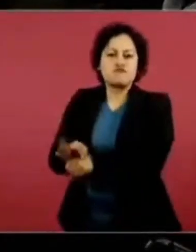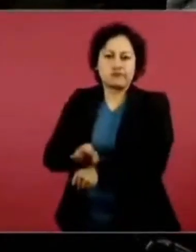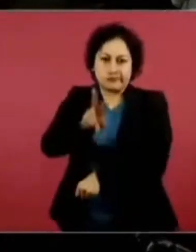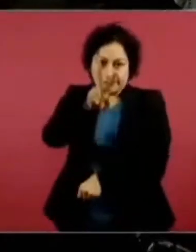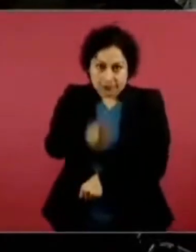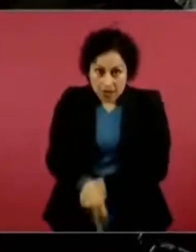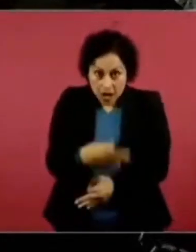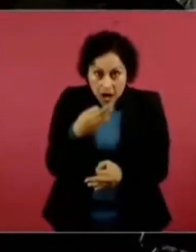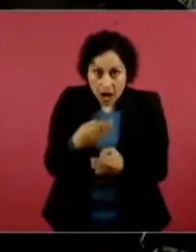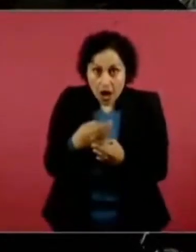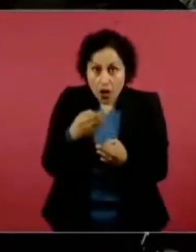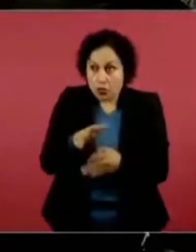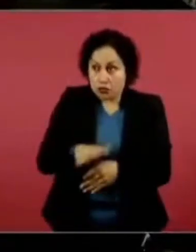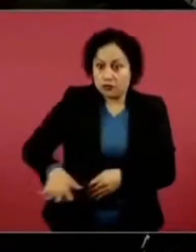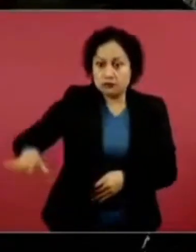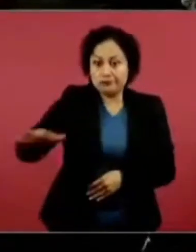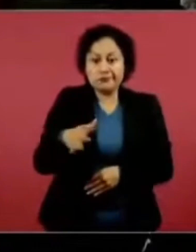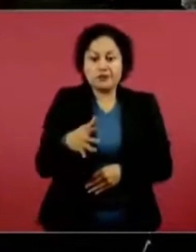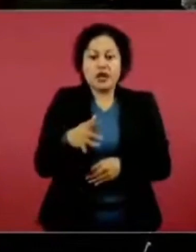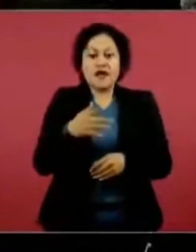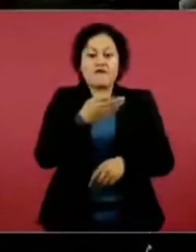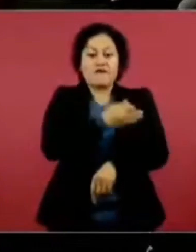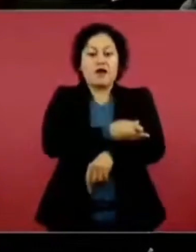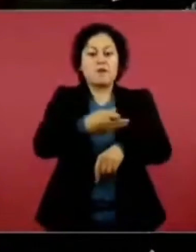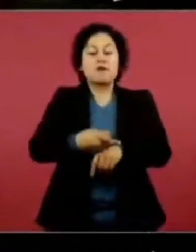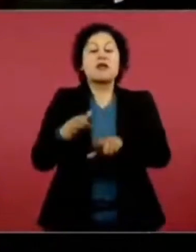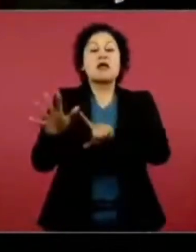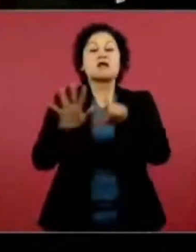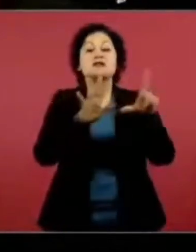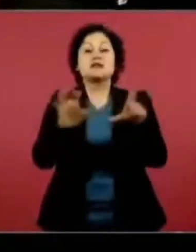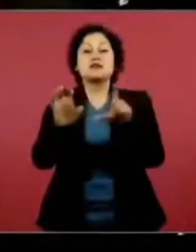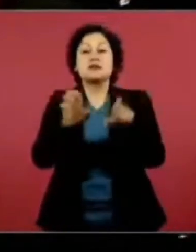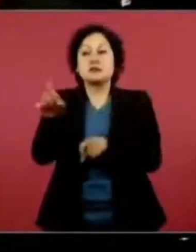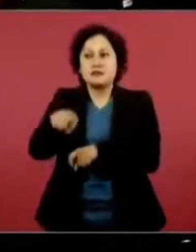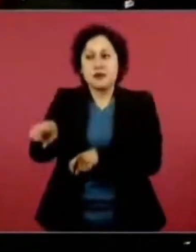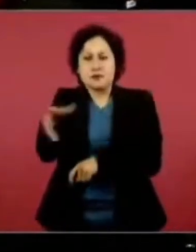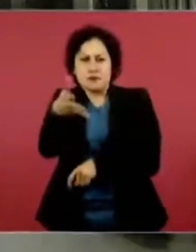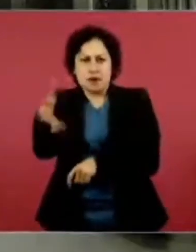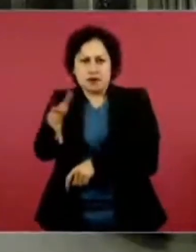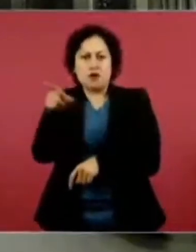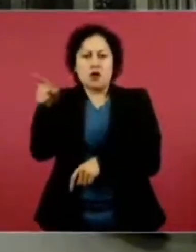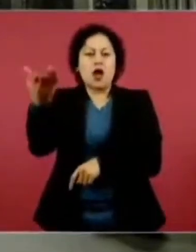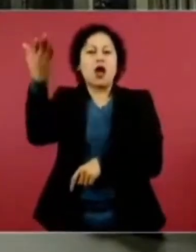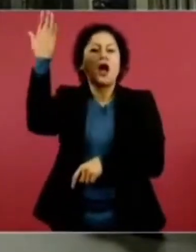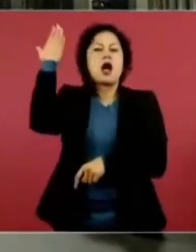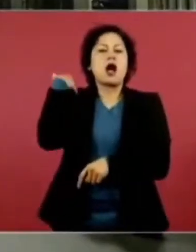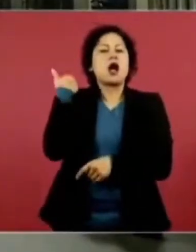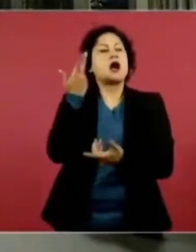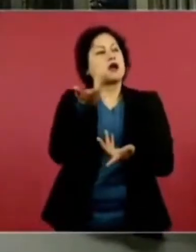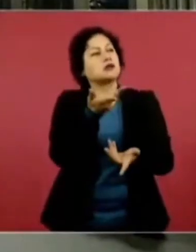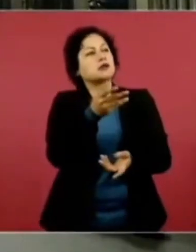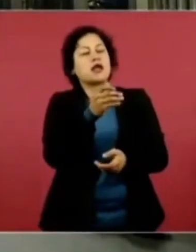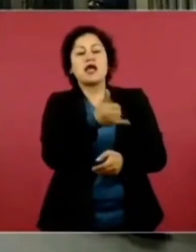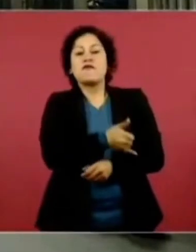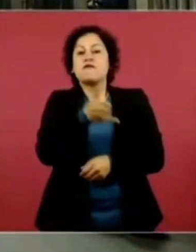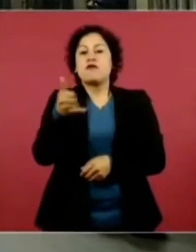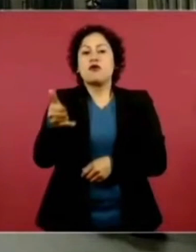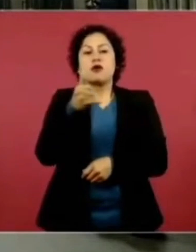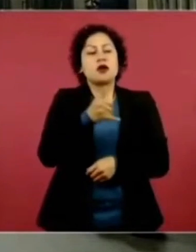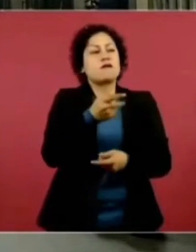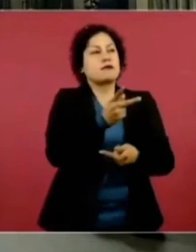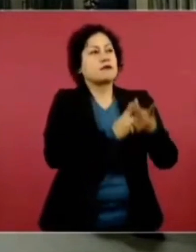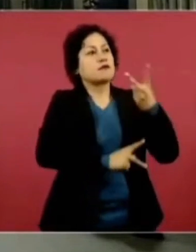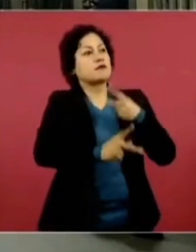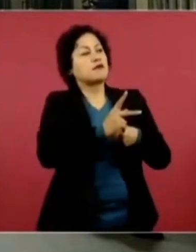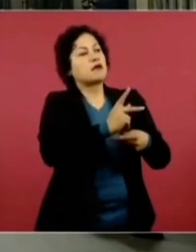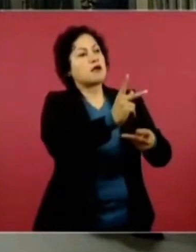de hombres y mujeres trabajadores, la mayoría pidieron créditos al InfoNavit, y sabemos que el InfoNavit, pues para crear una carpeta,